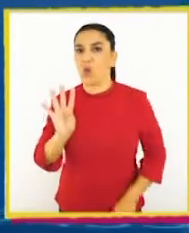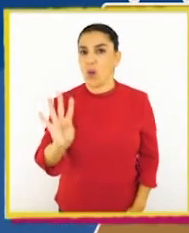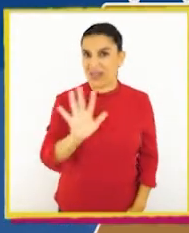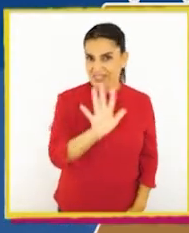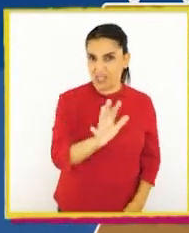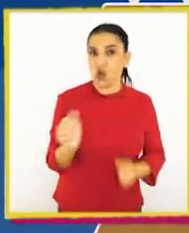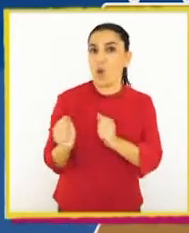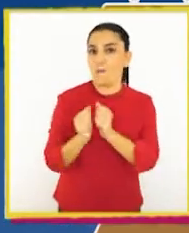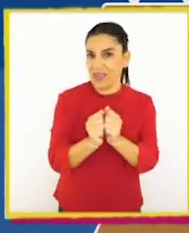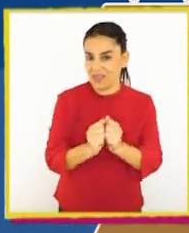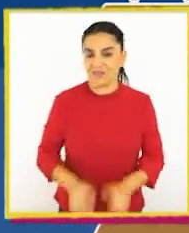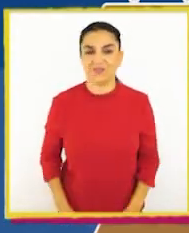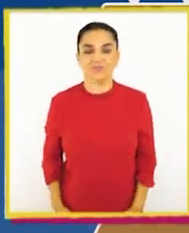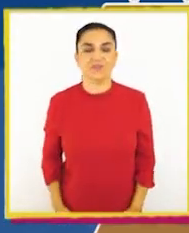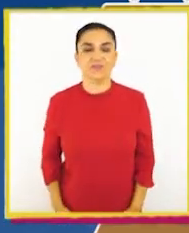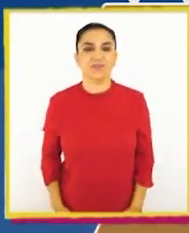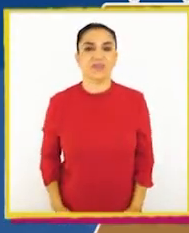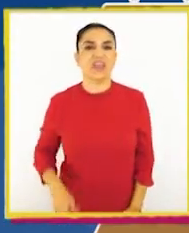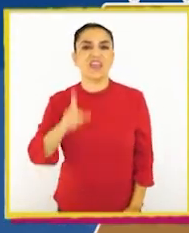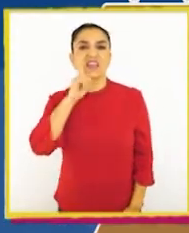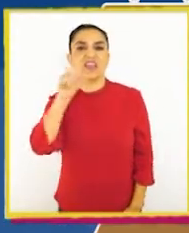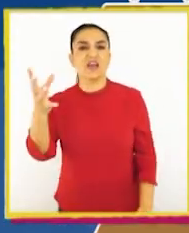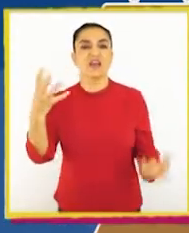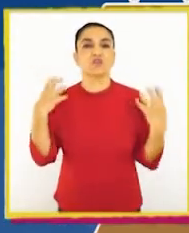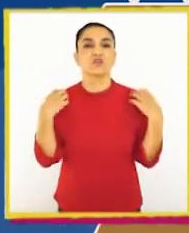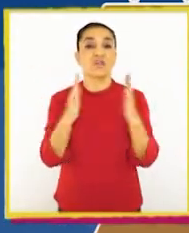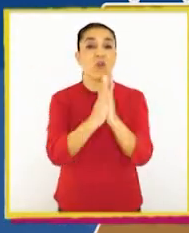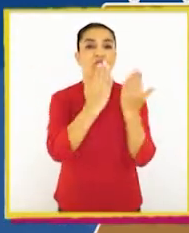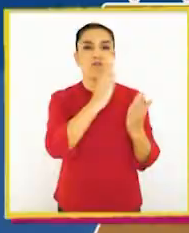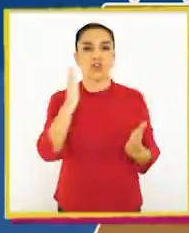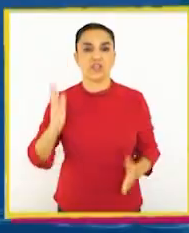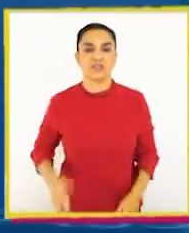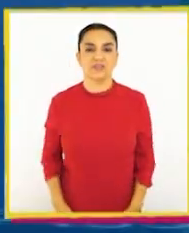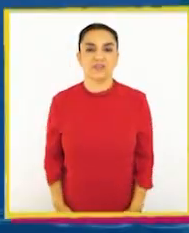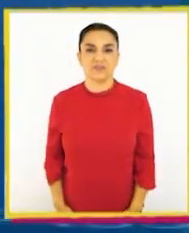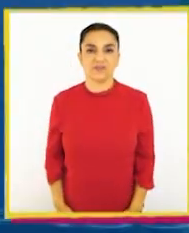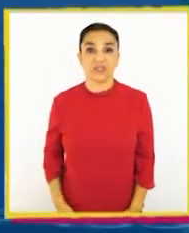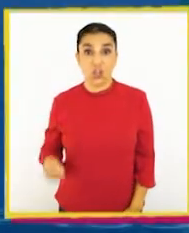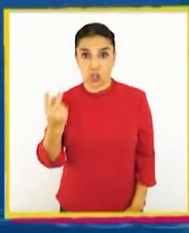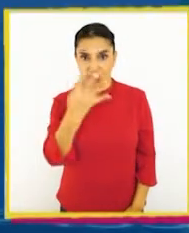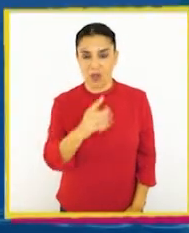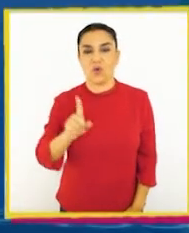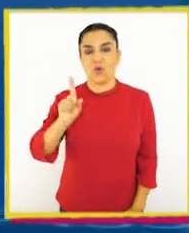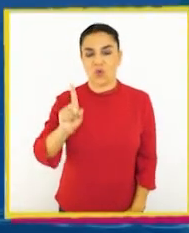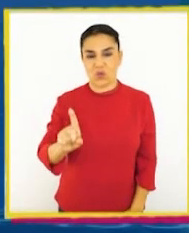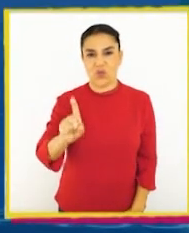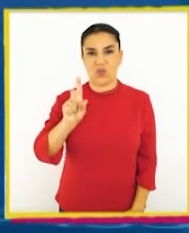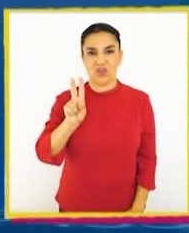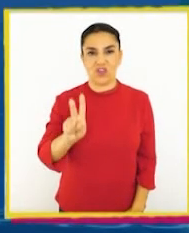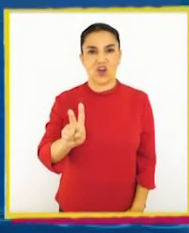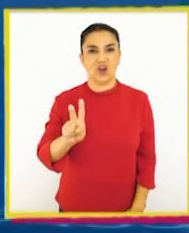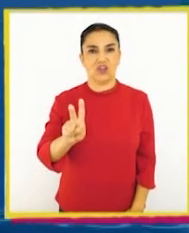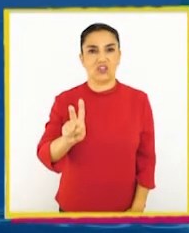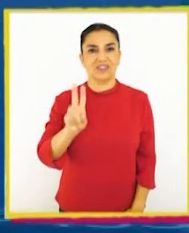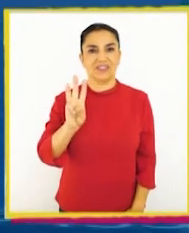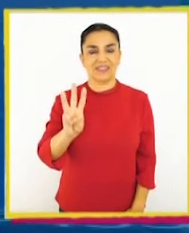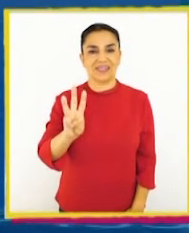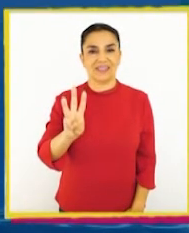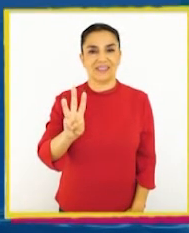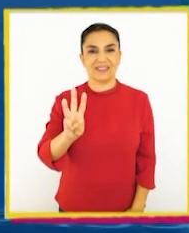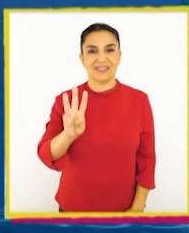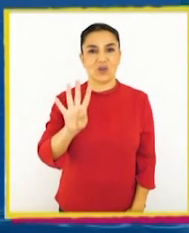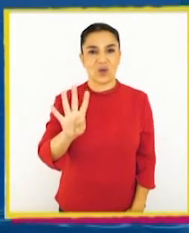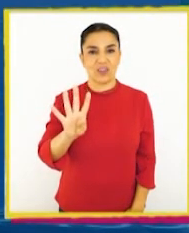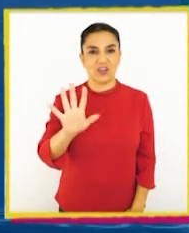y cinco compañeros. ¿Quiénes quieren hacerse cargo de la biblioteca? Contamos. Uno, dos, tres,